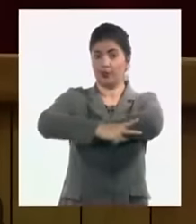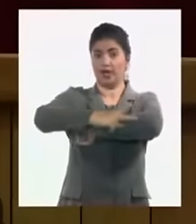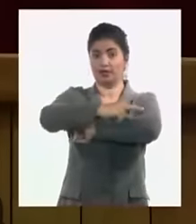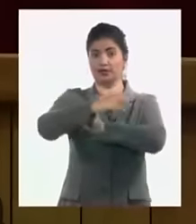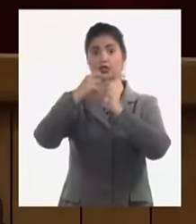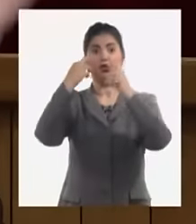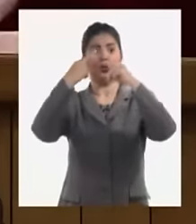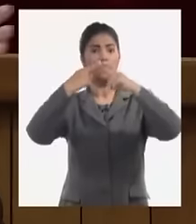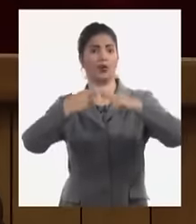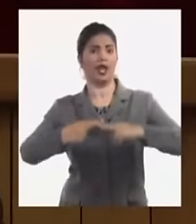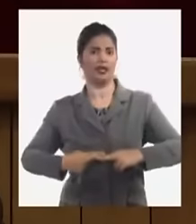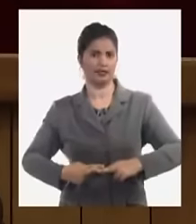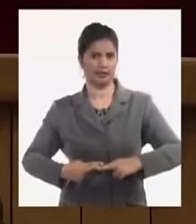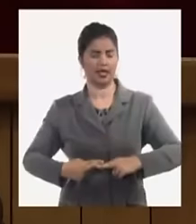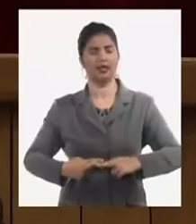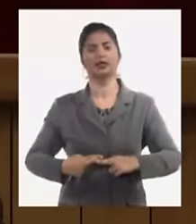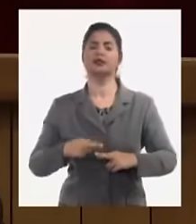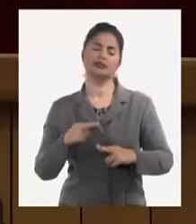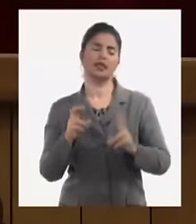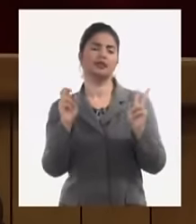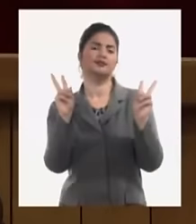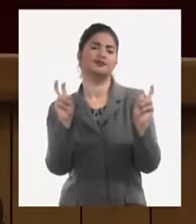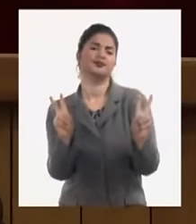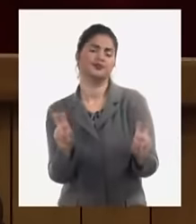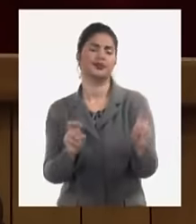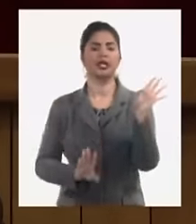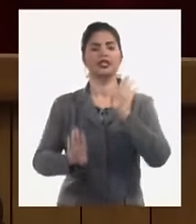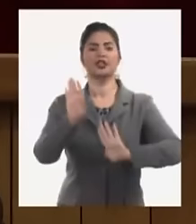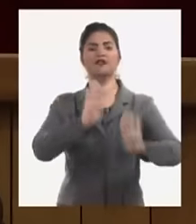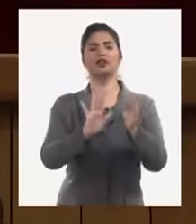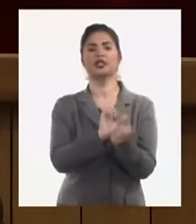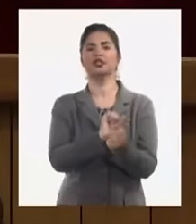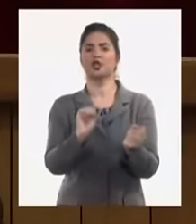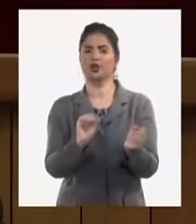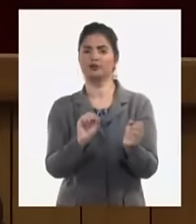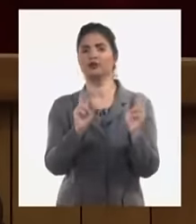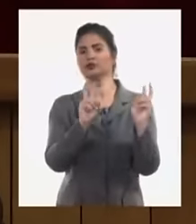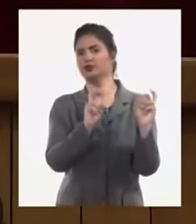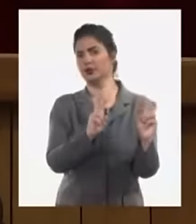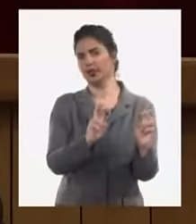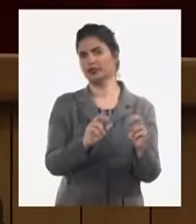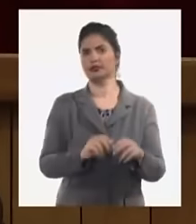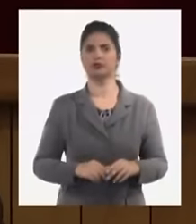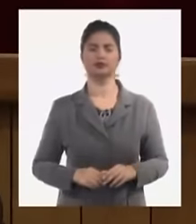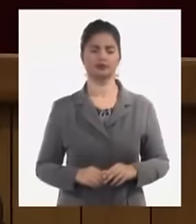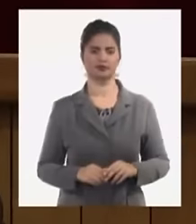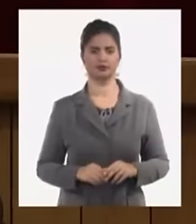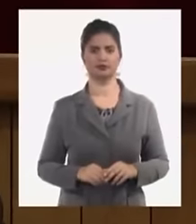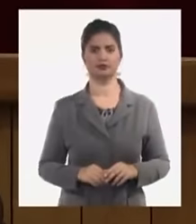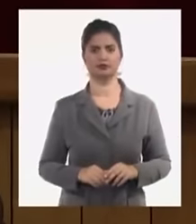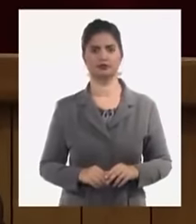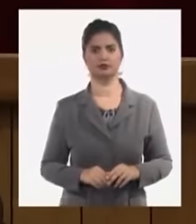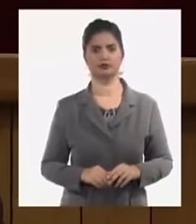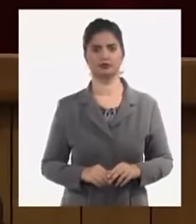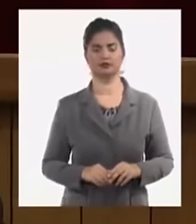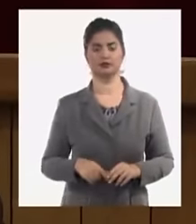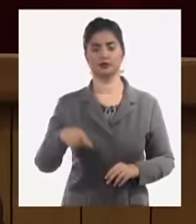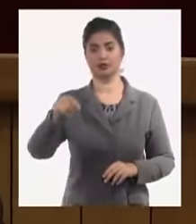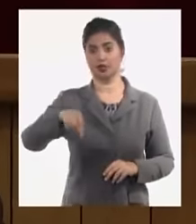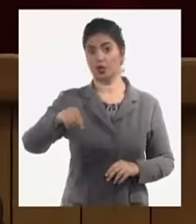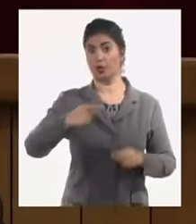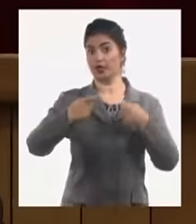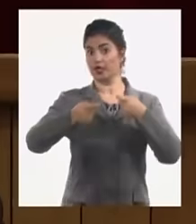lista de supuestos países patrocinadores del terrorismo hoy inversiones millonarias